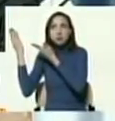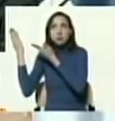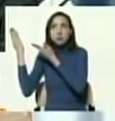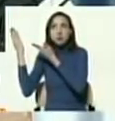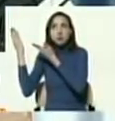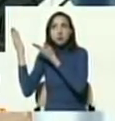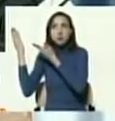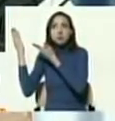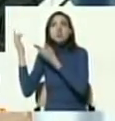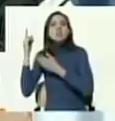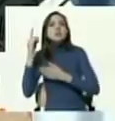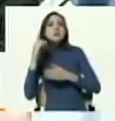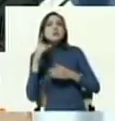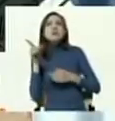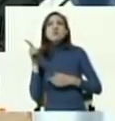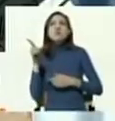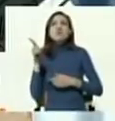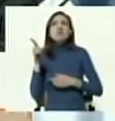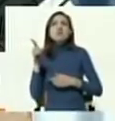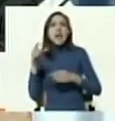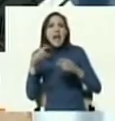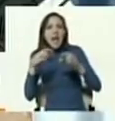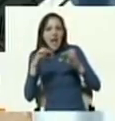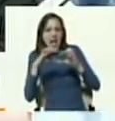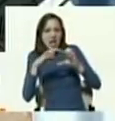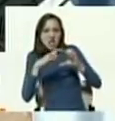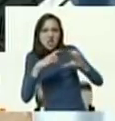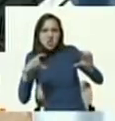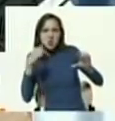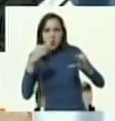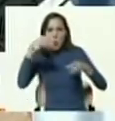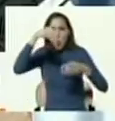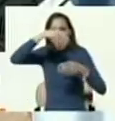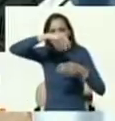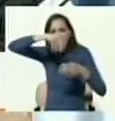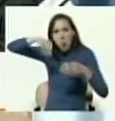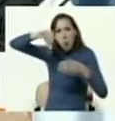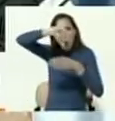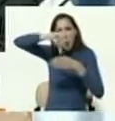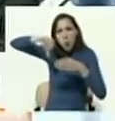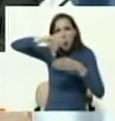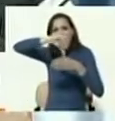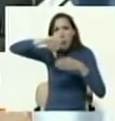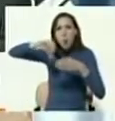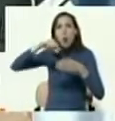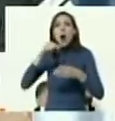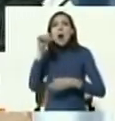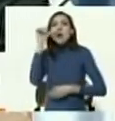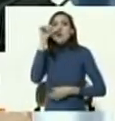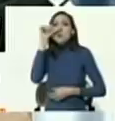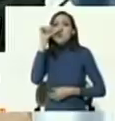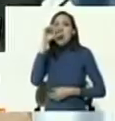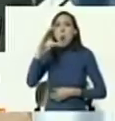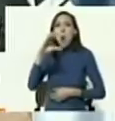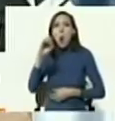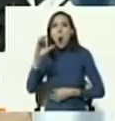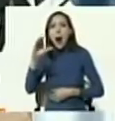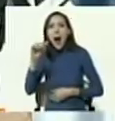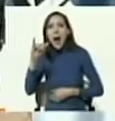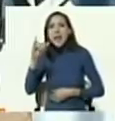en sobres aparece aquí la cocaína diluida de manera